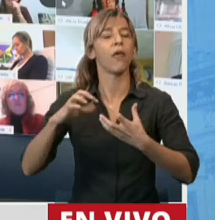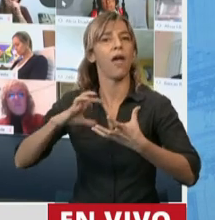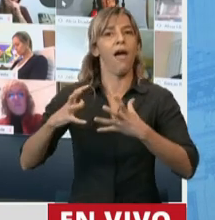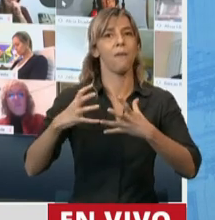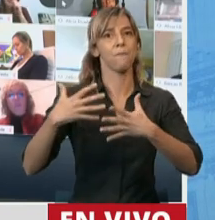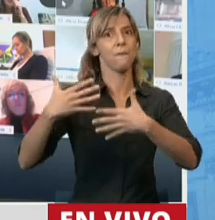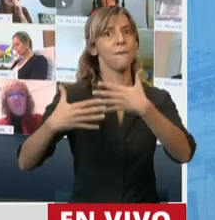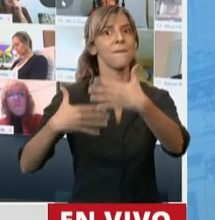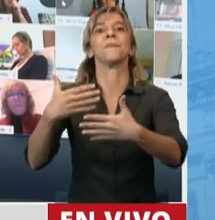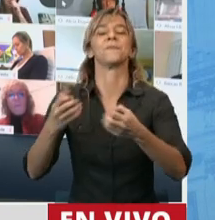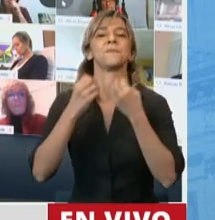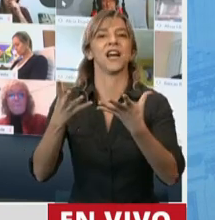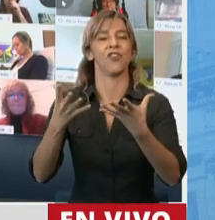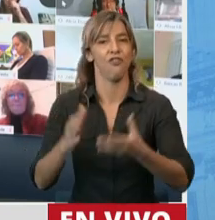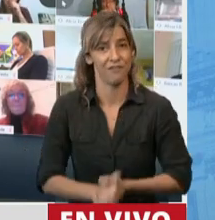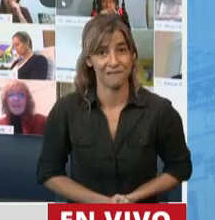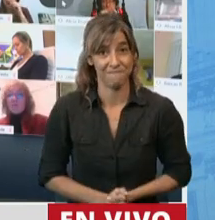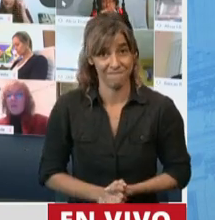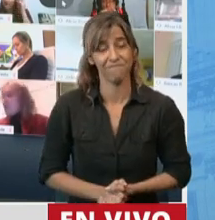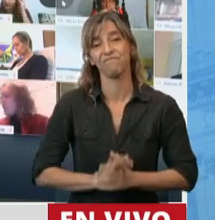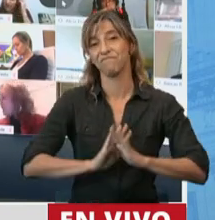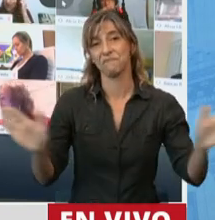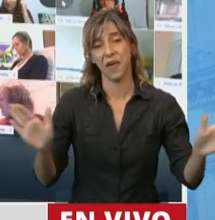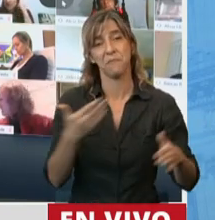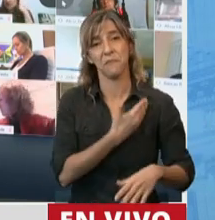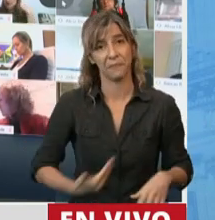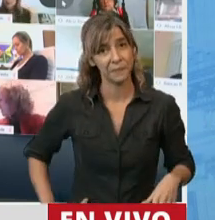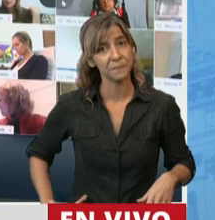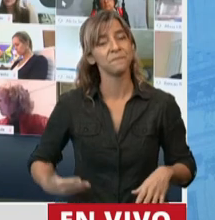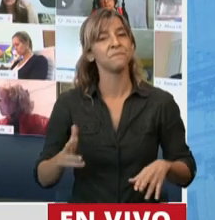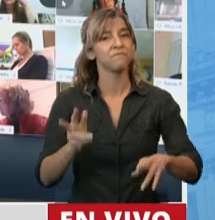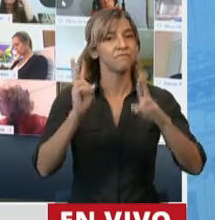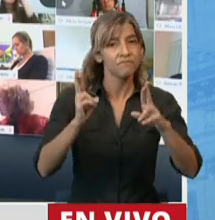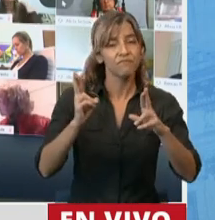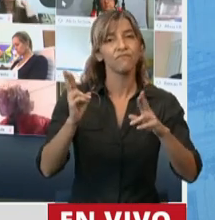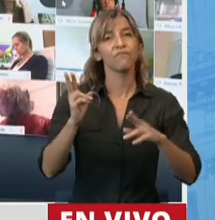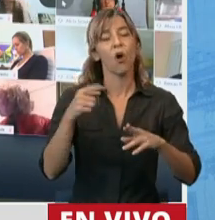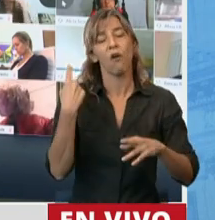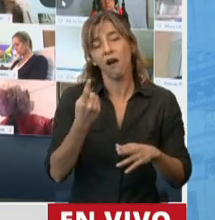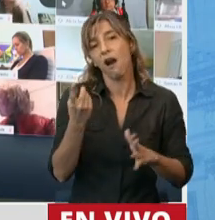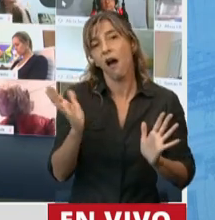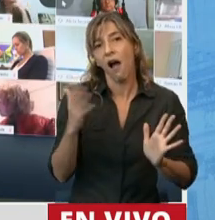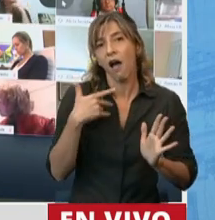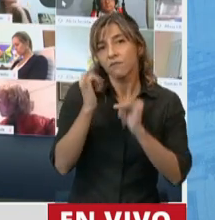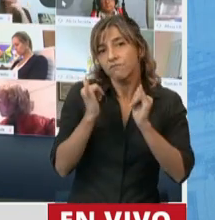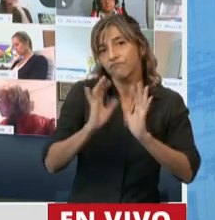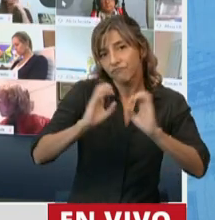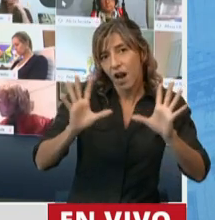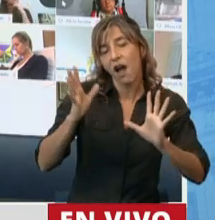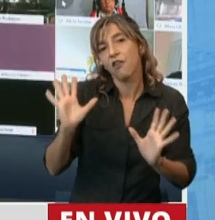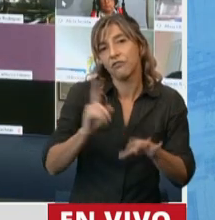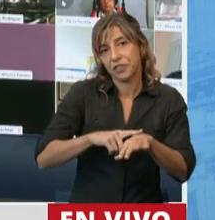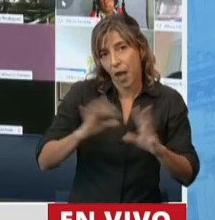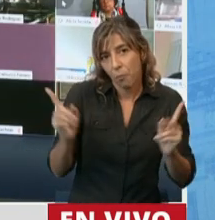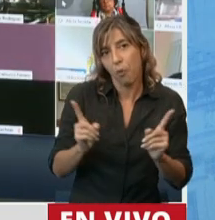Argentina se encuentra. Así que nada más, Presidente, espero haberme agotado al tiempo que me correspondía,